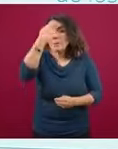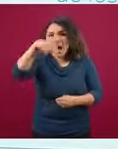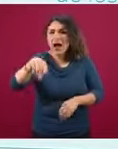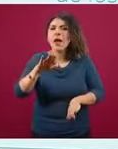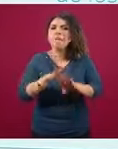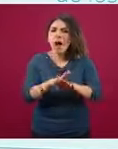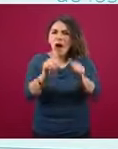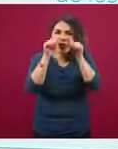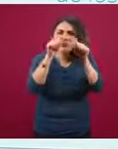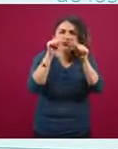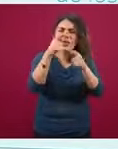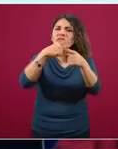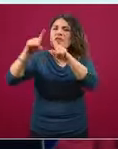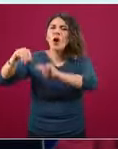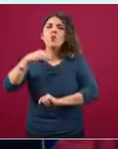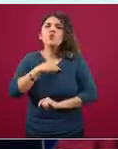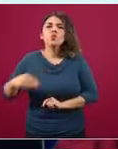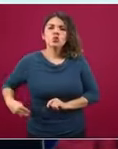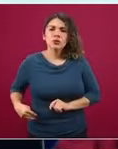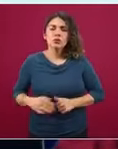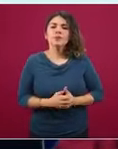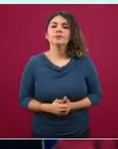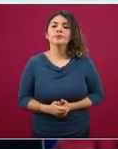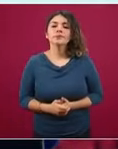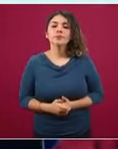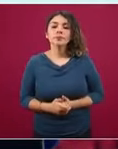impactar en municipios y en territorios.